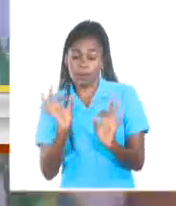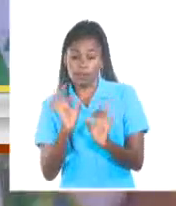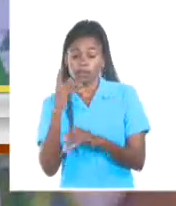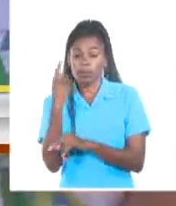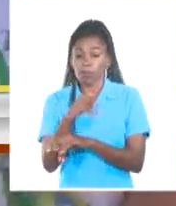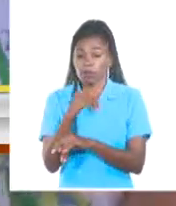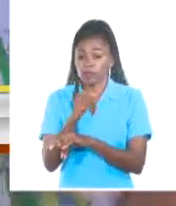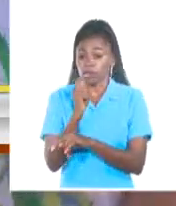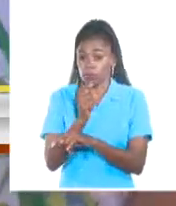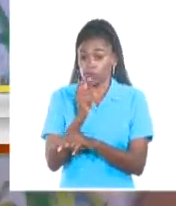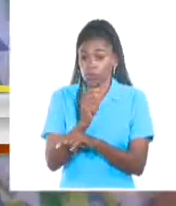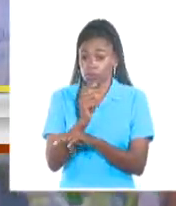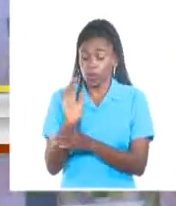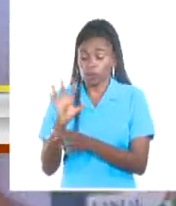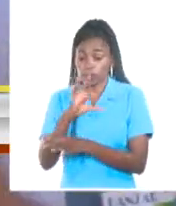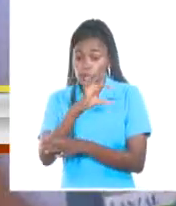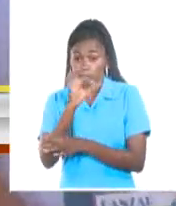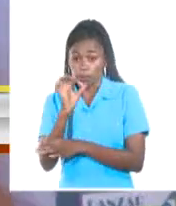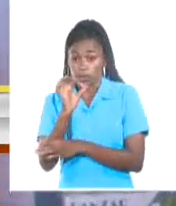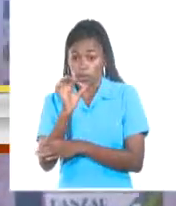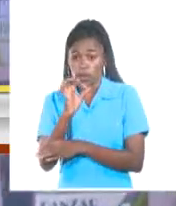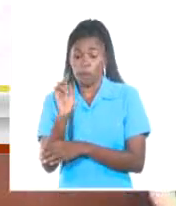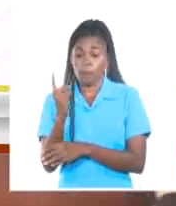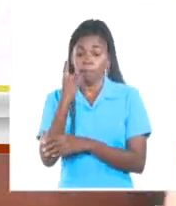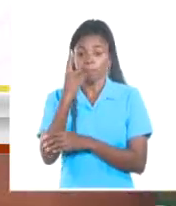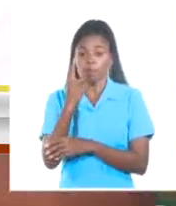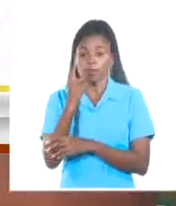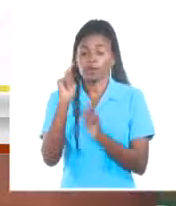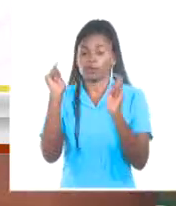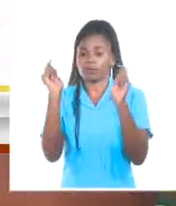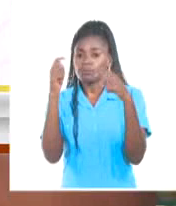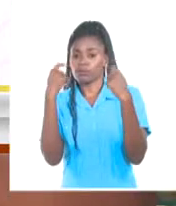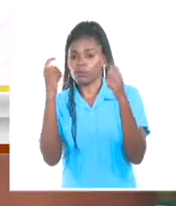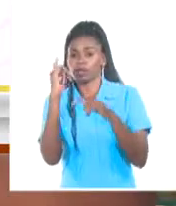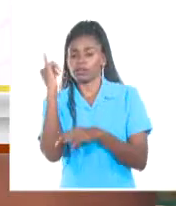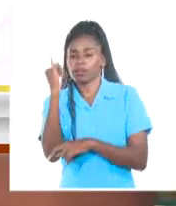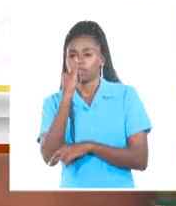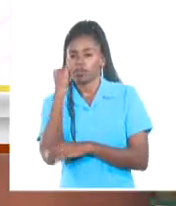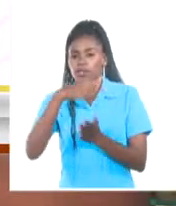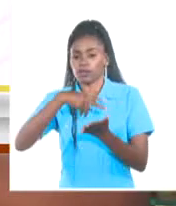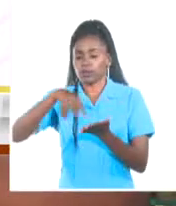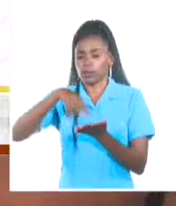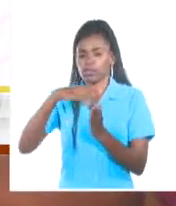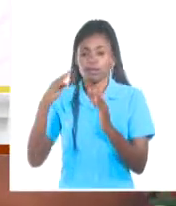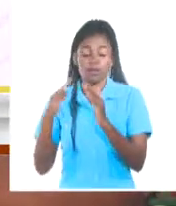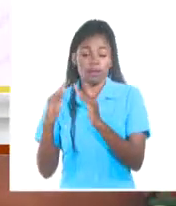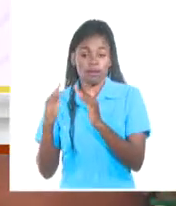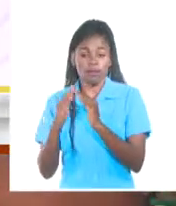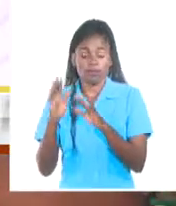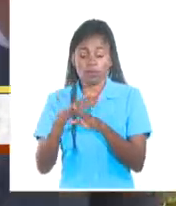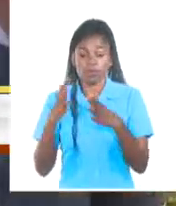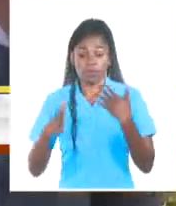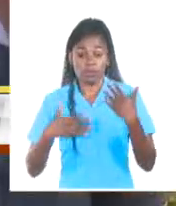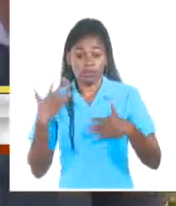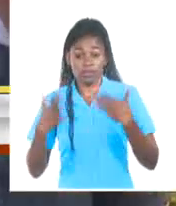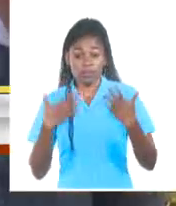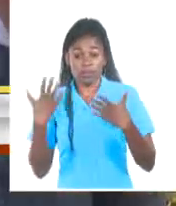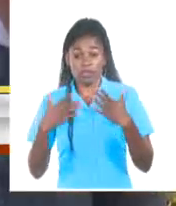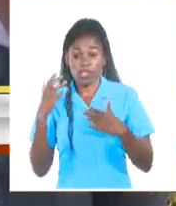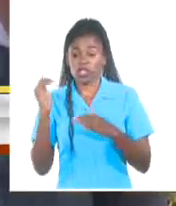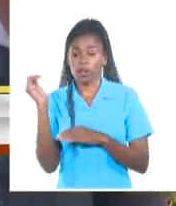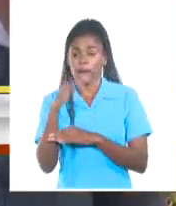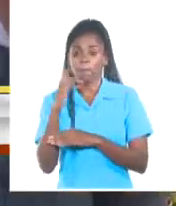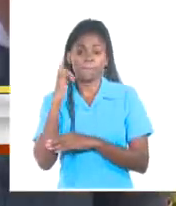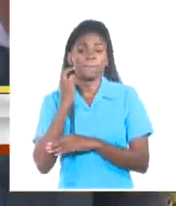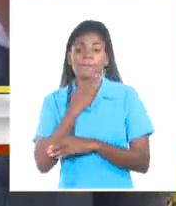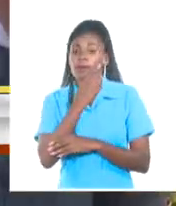profesores e invitados del patio y foráneos en la primera edición de la Jornada Internacional Danzar en Casa, actividad que tuvo lugar el Parque Martí